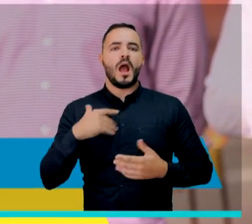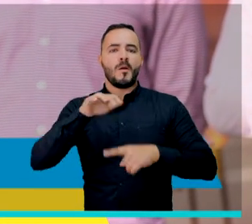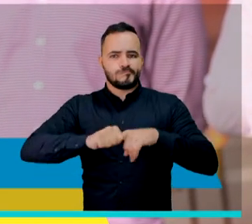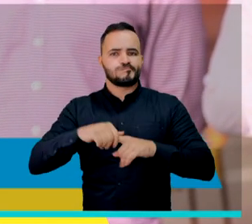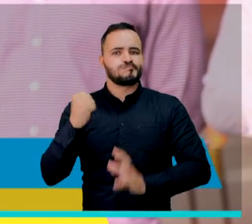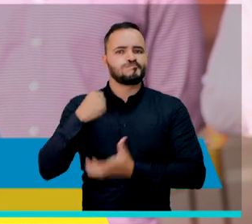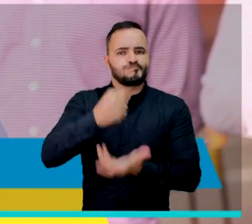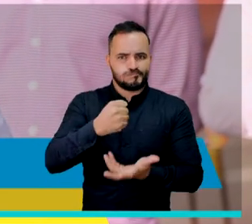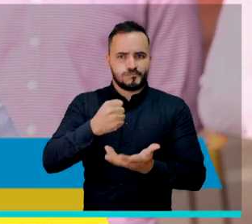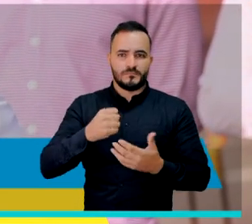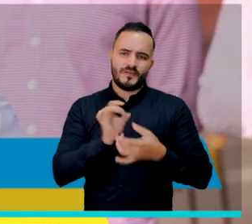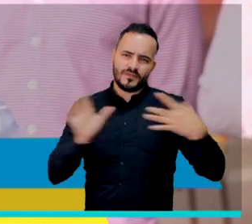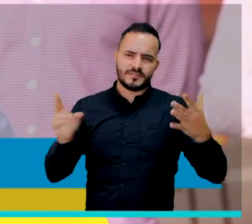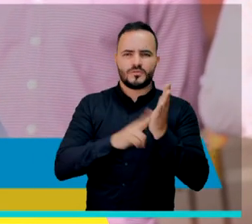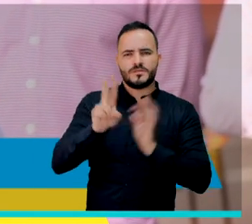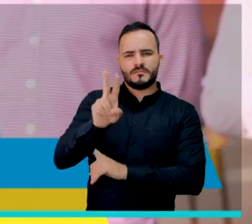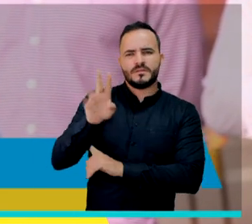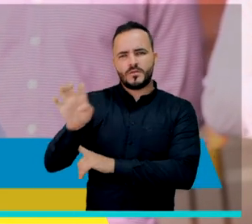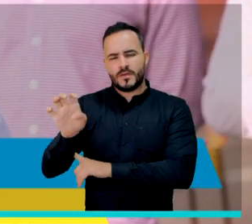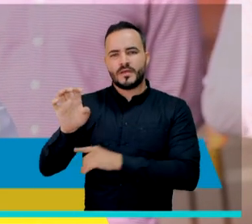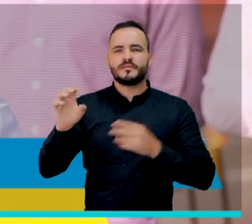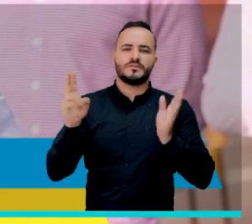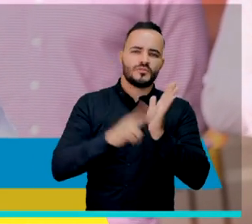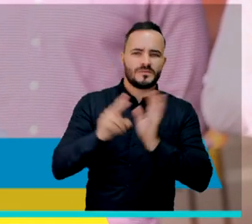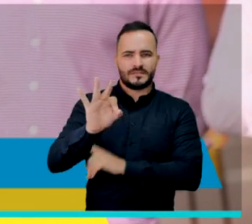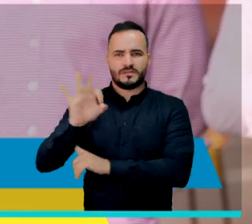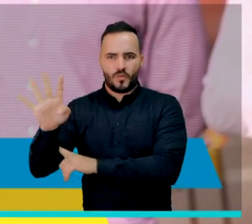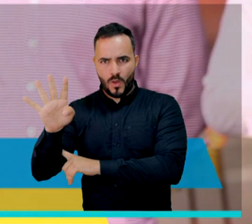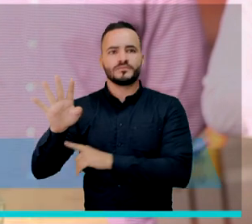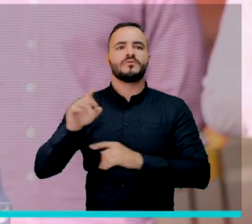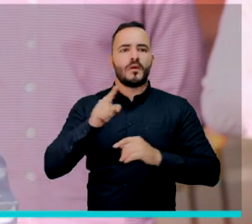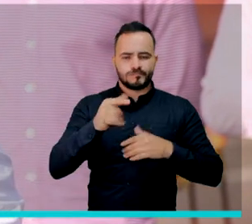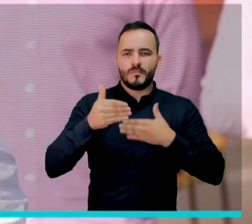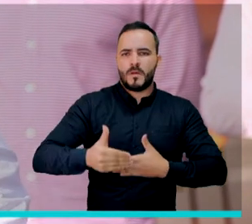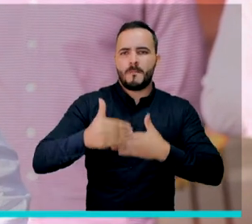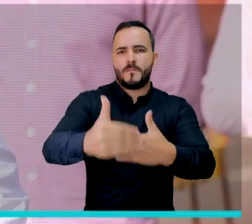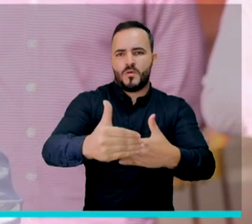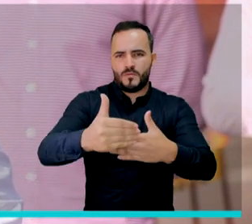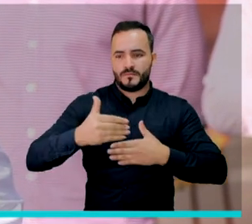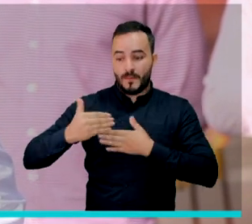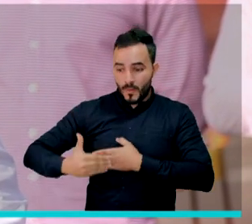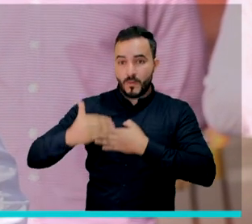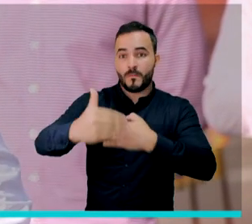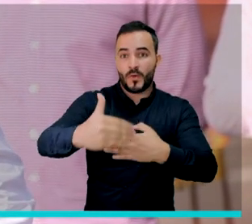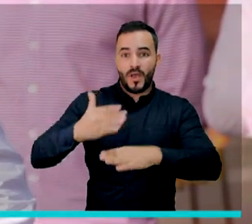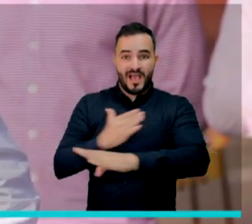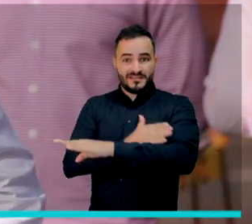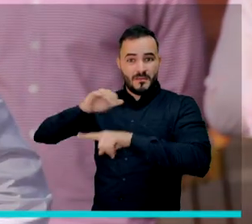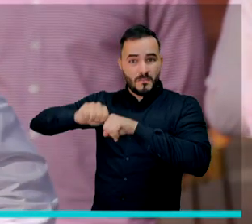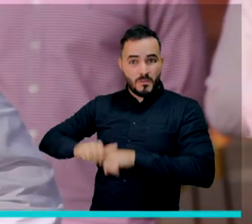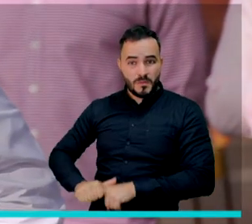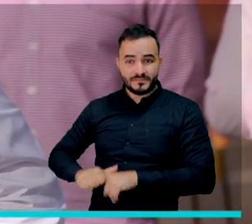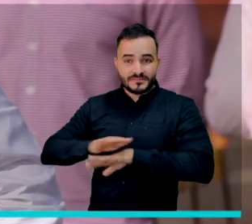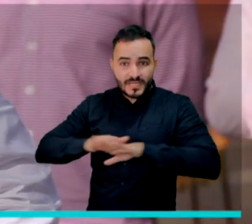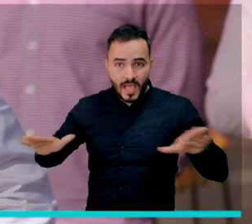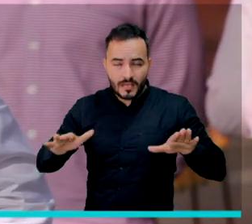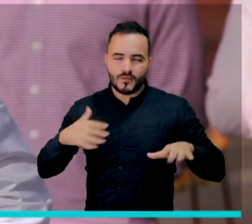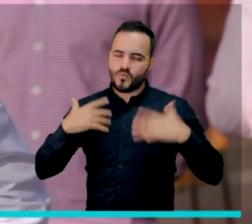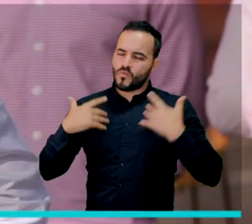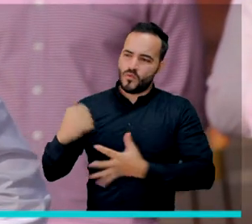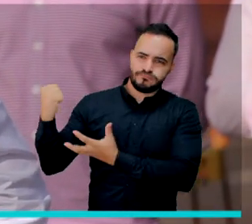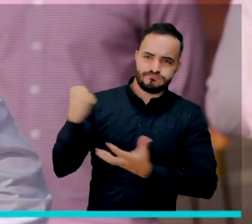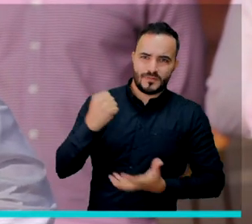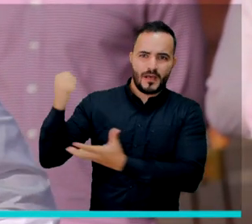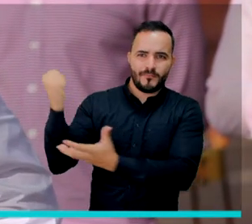unas vigencias futuras hasta el 2029 y hasta el 2034, respectivamente. Esas vigencias futuras